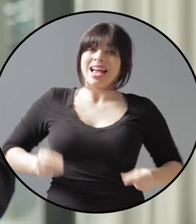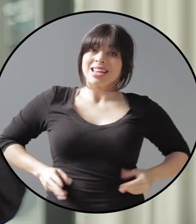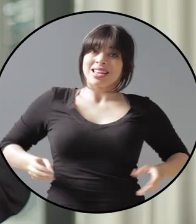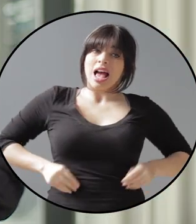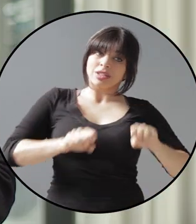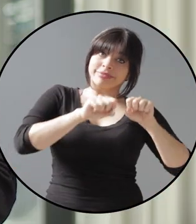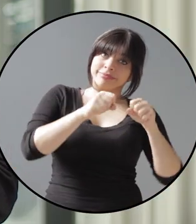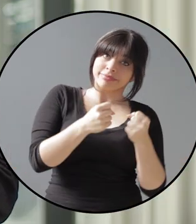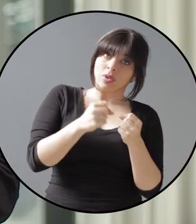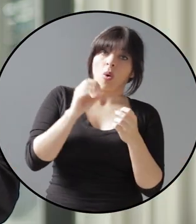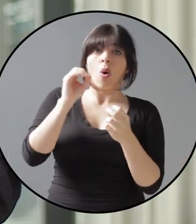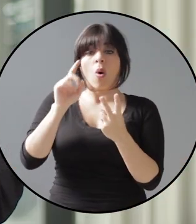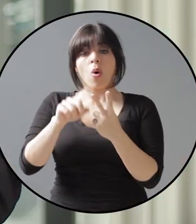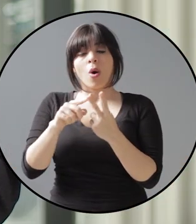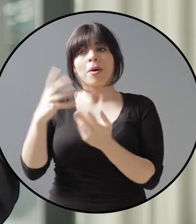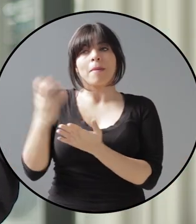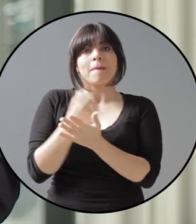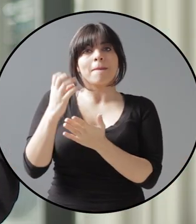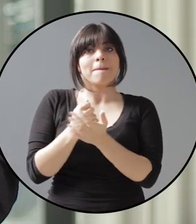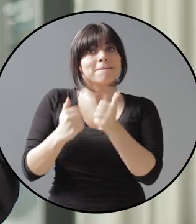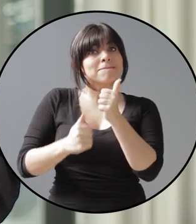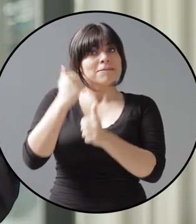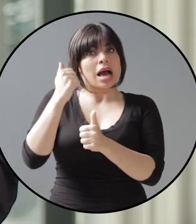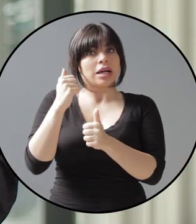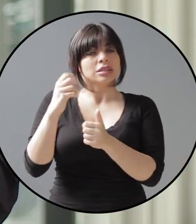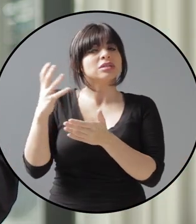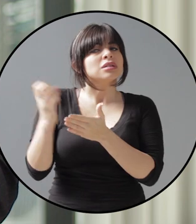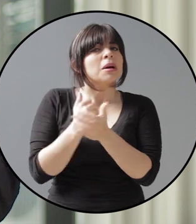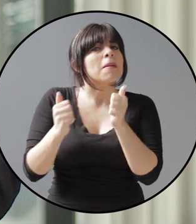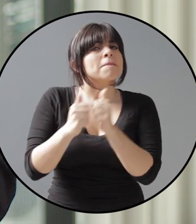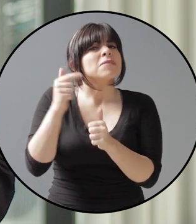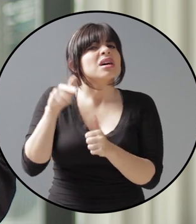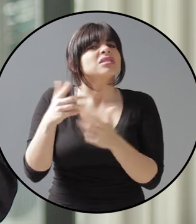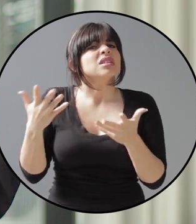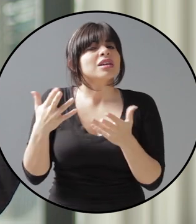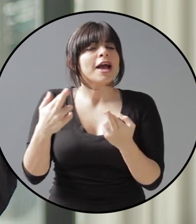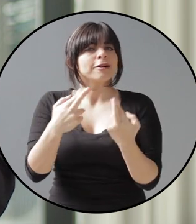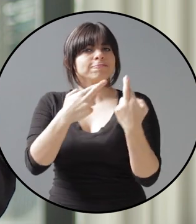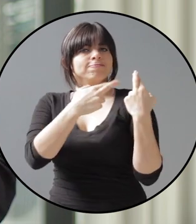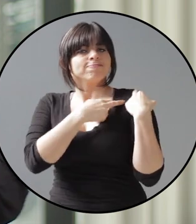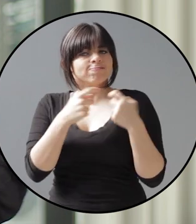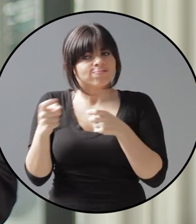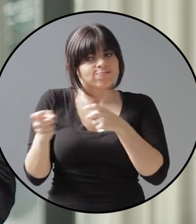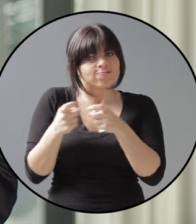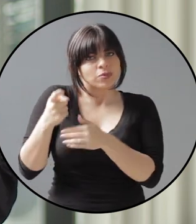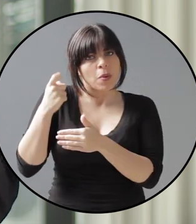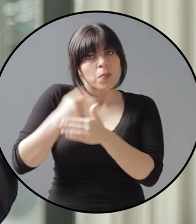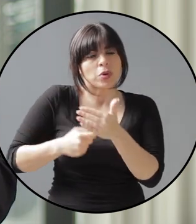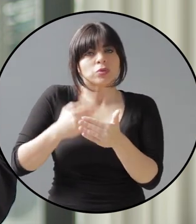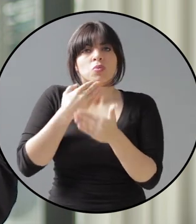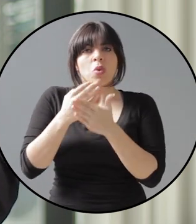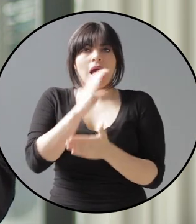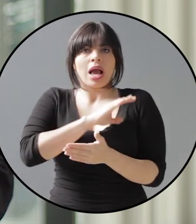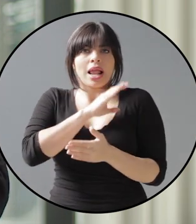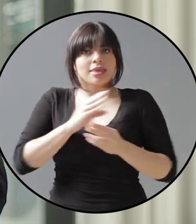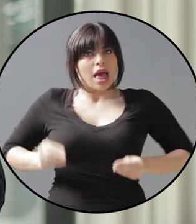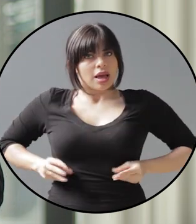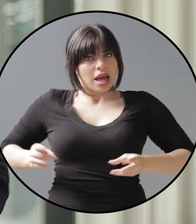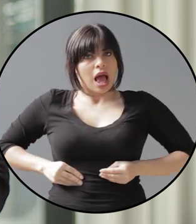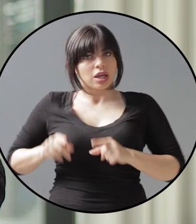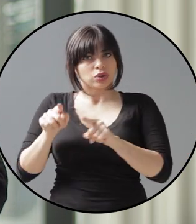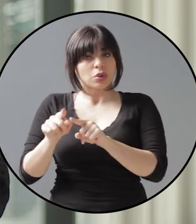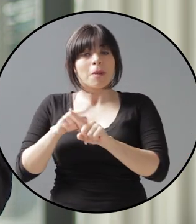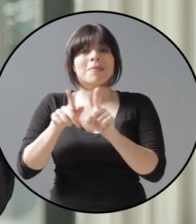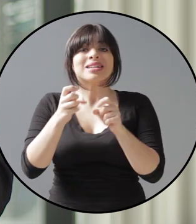Recortar más el gasto o aumentar los ingresos. Eso sí, en un entorno de responsabilidad fiscal que fomente la calidad del